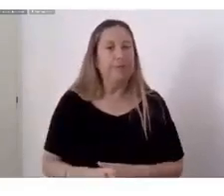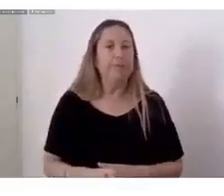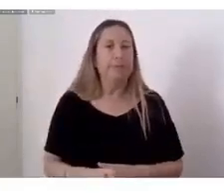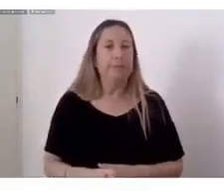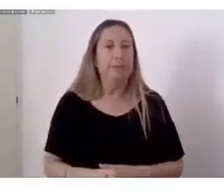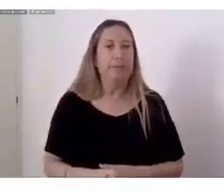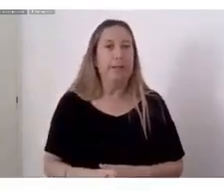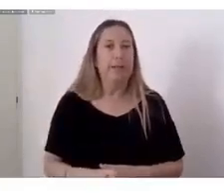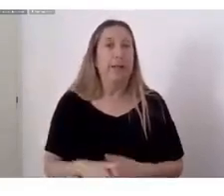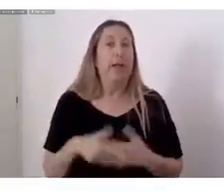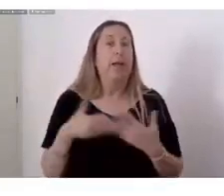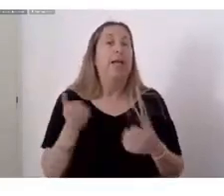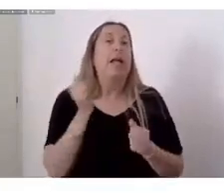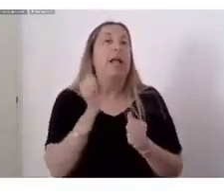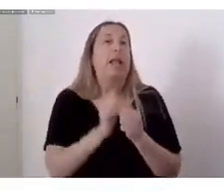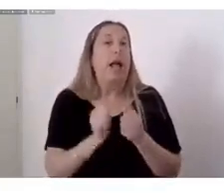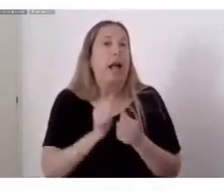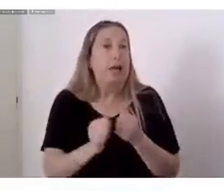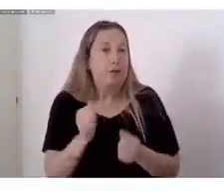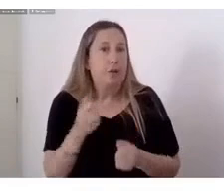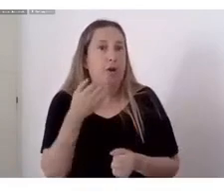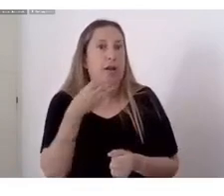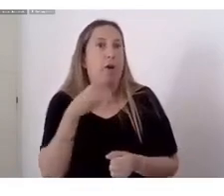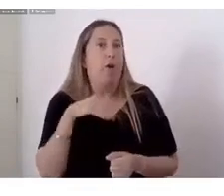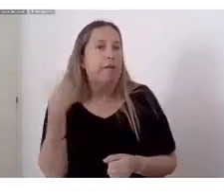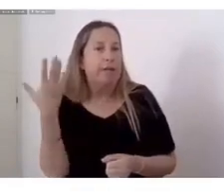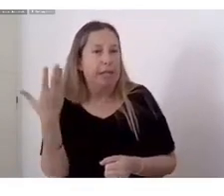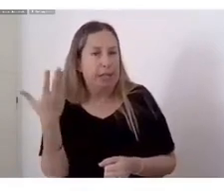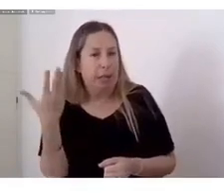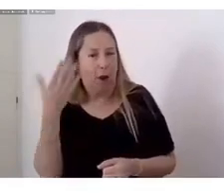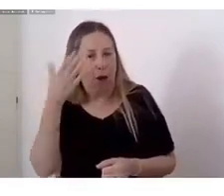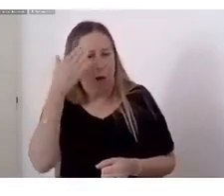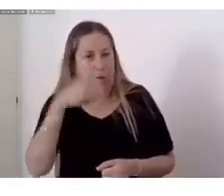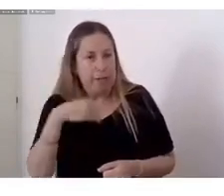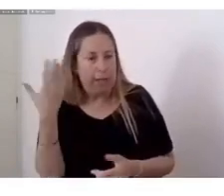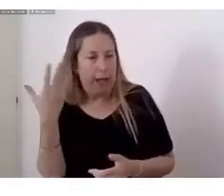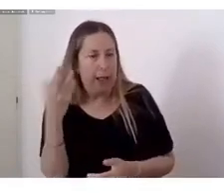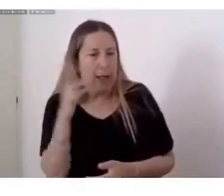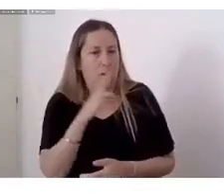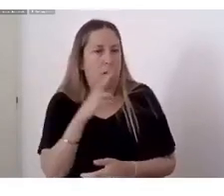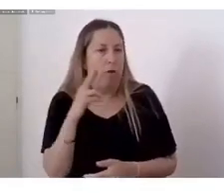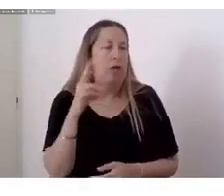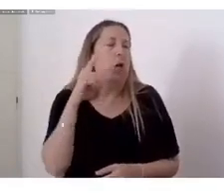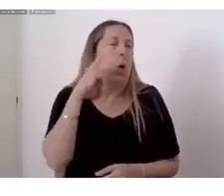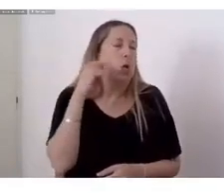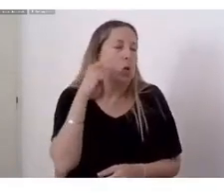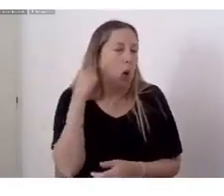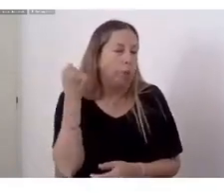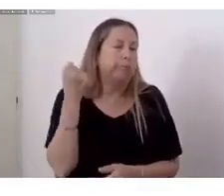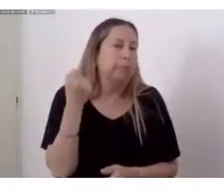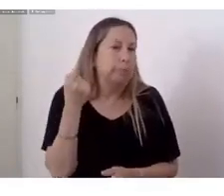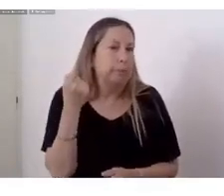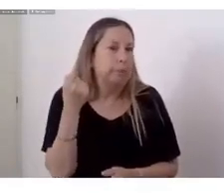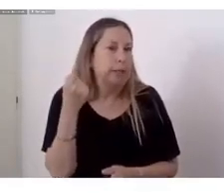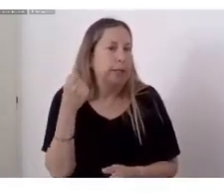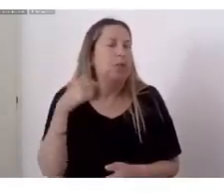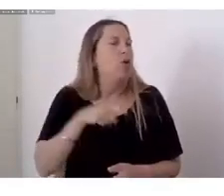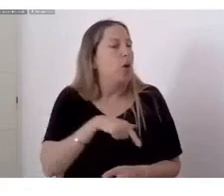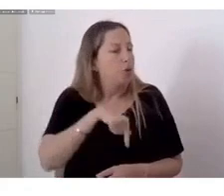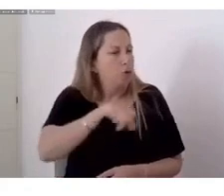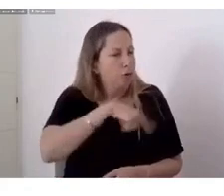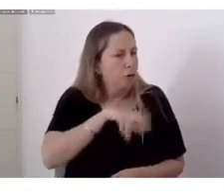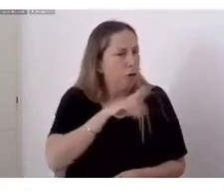Oficial De los machos Nos ha borrado Nosotras venimos Otra vez A seguir insistiendo Porque